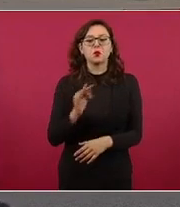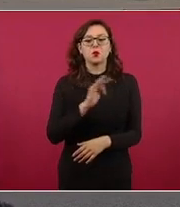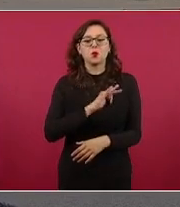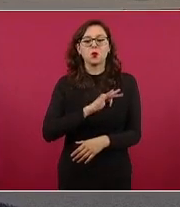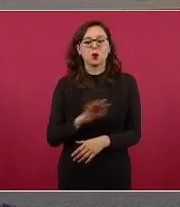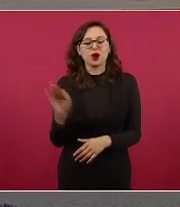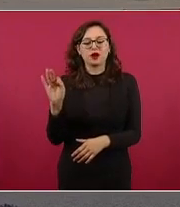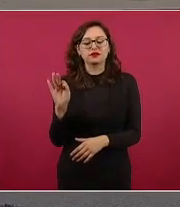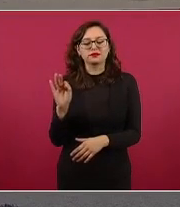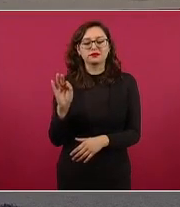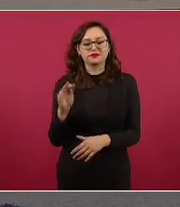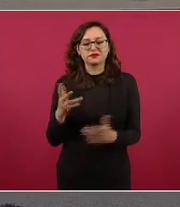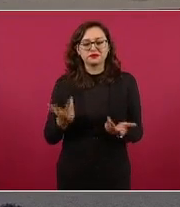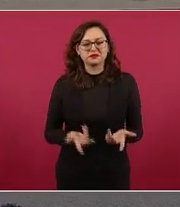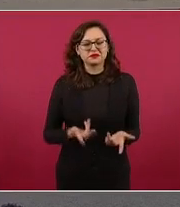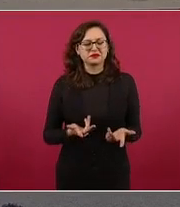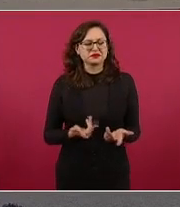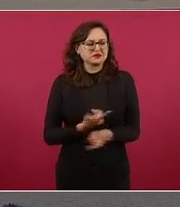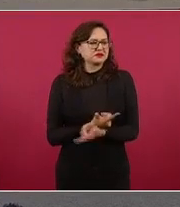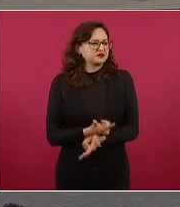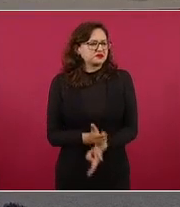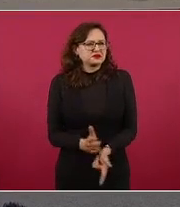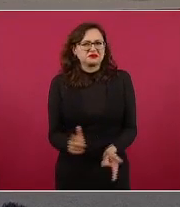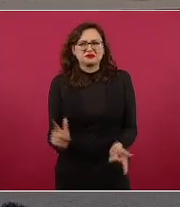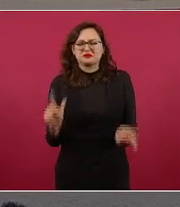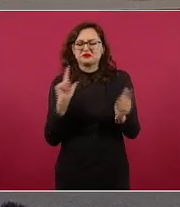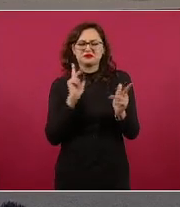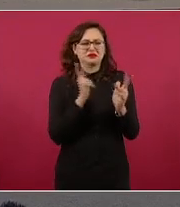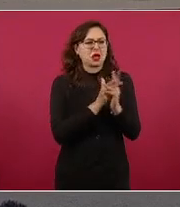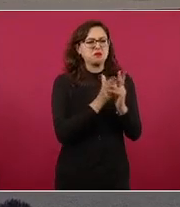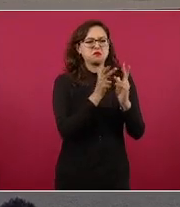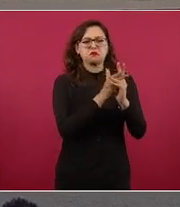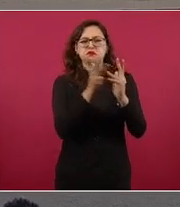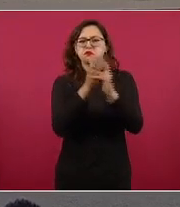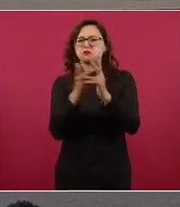se cometían barbaridades ahora no